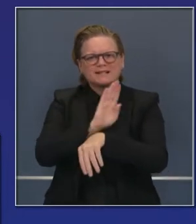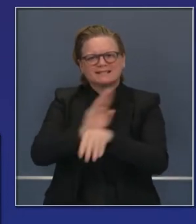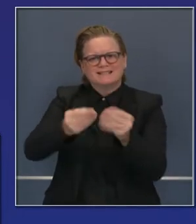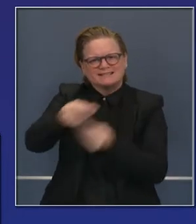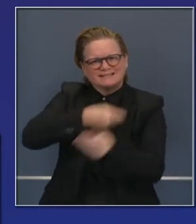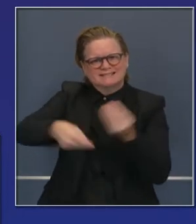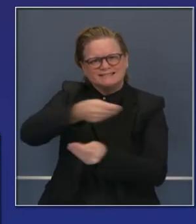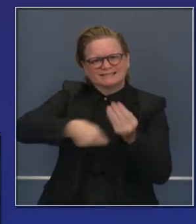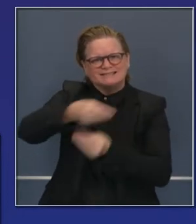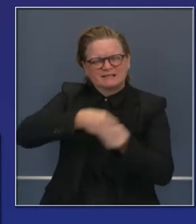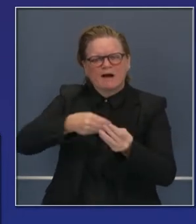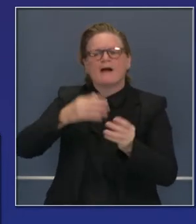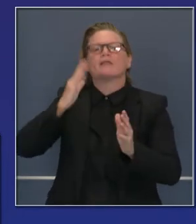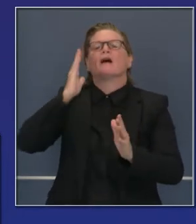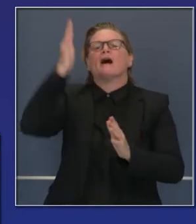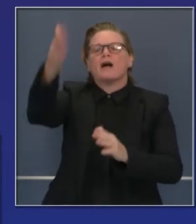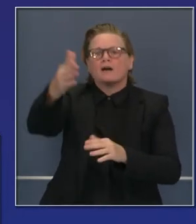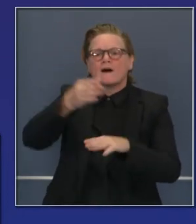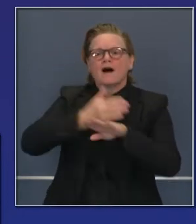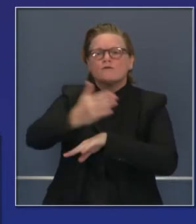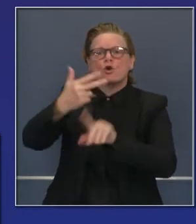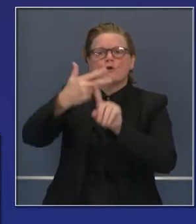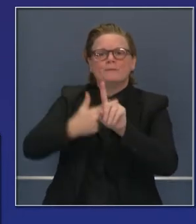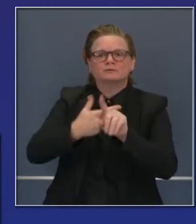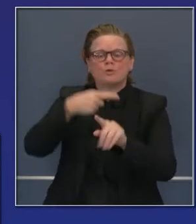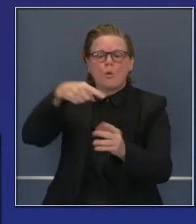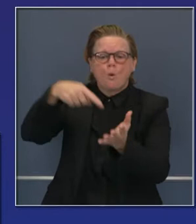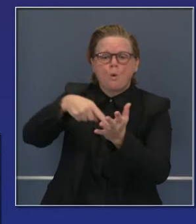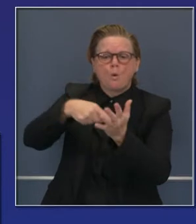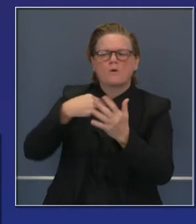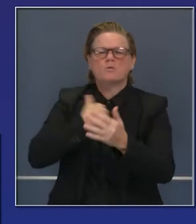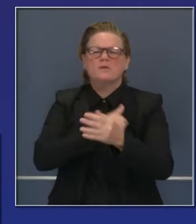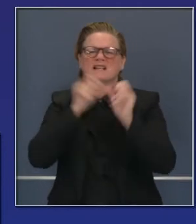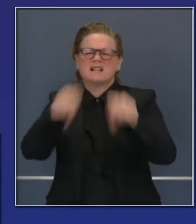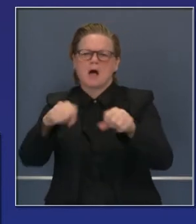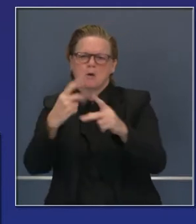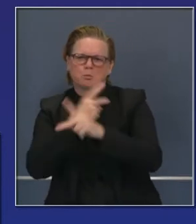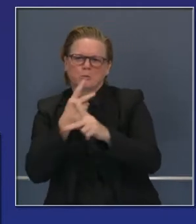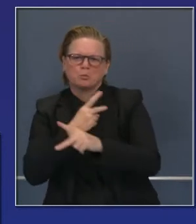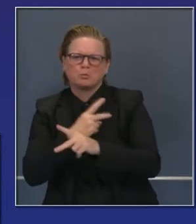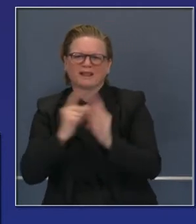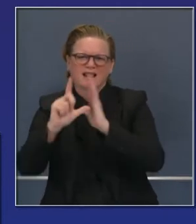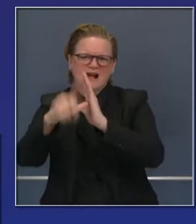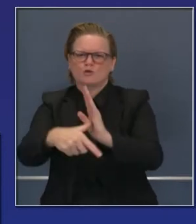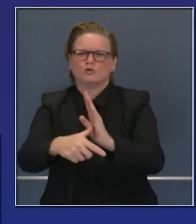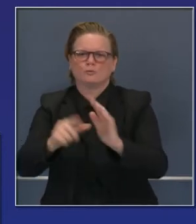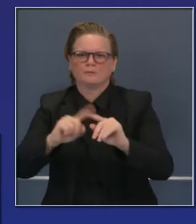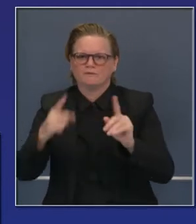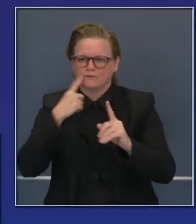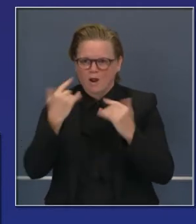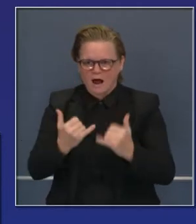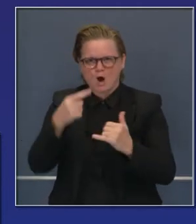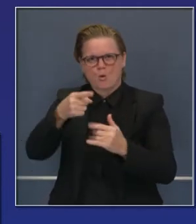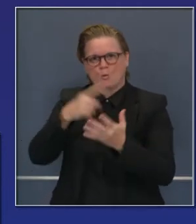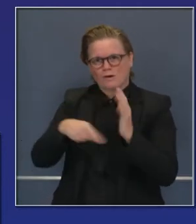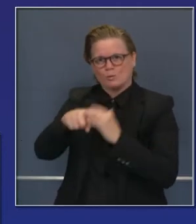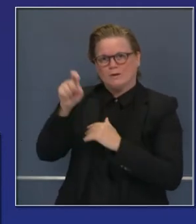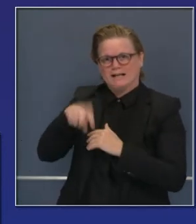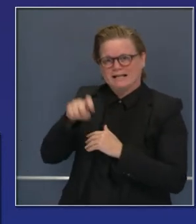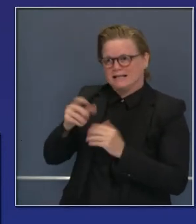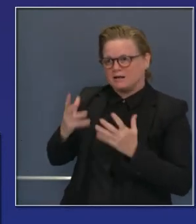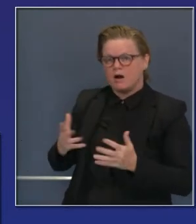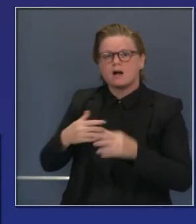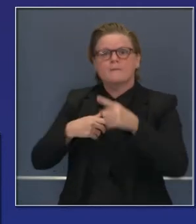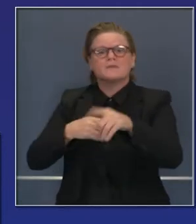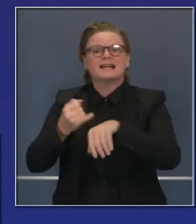automático para cualquier negocio que deba hasta un millón de dólares en impuestos sobre la venta. Y para negocios que